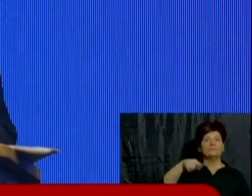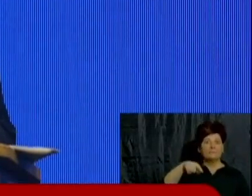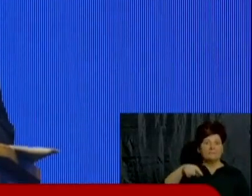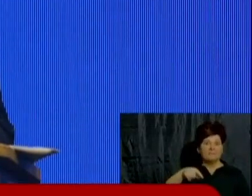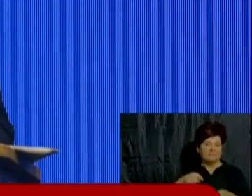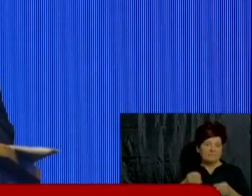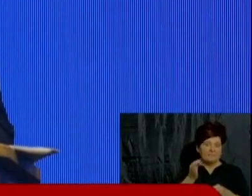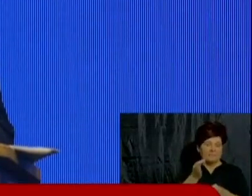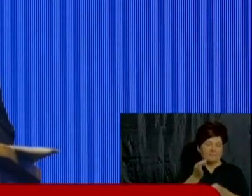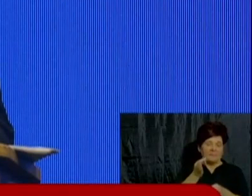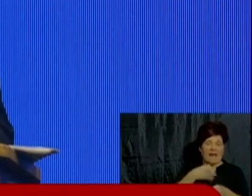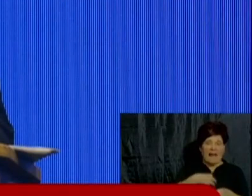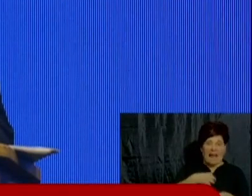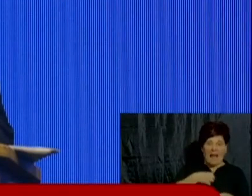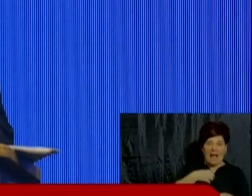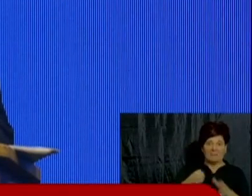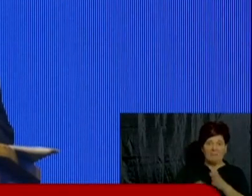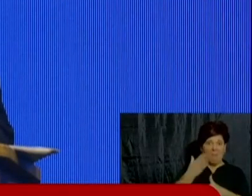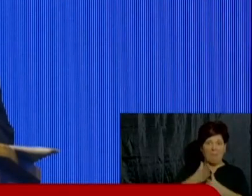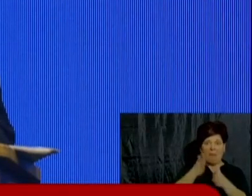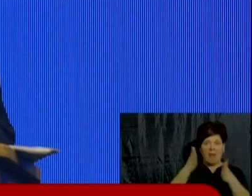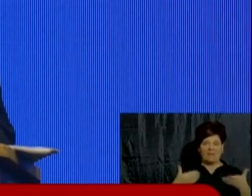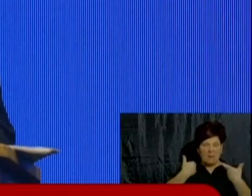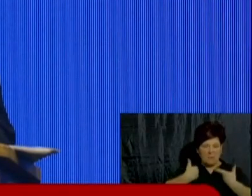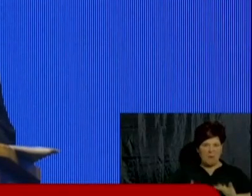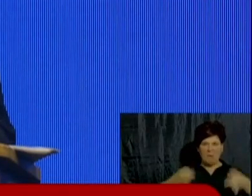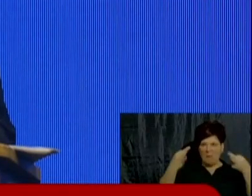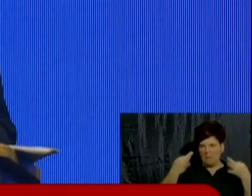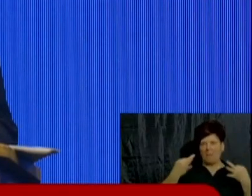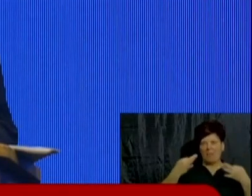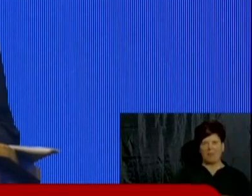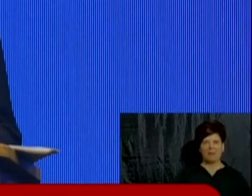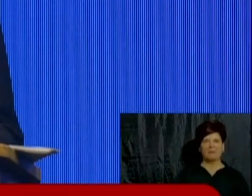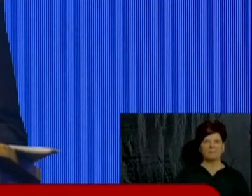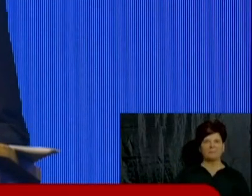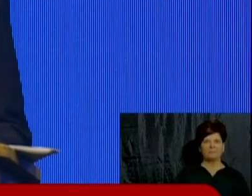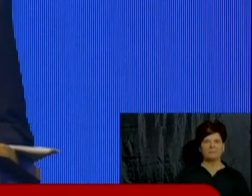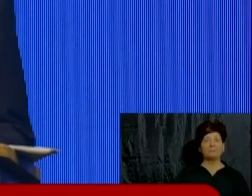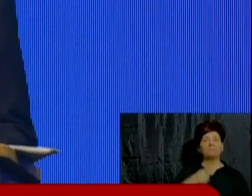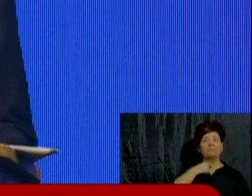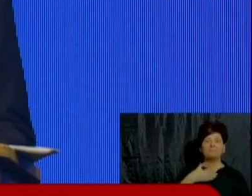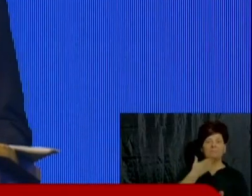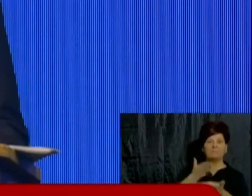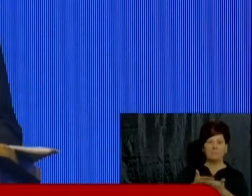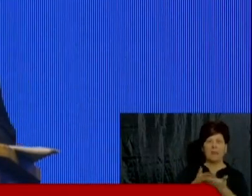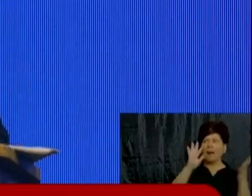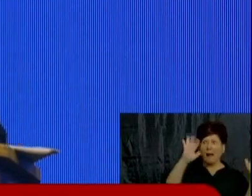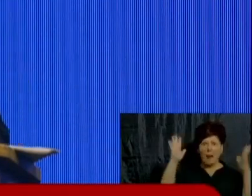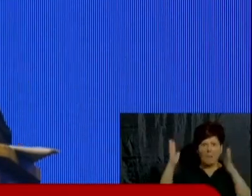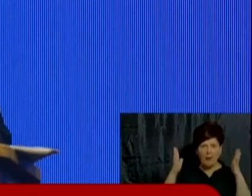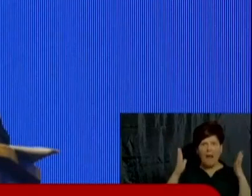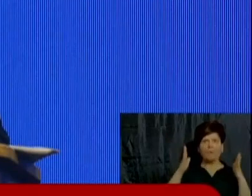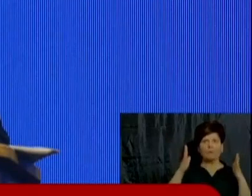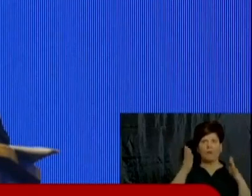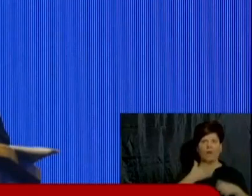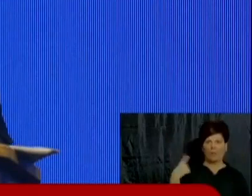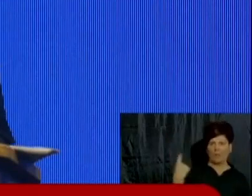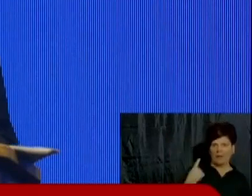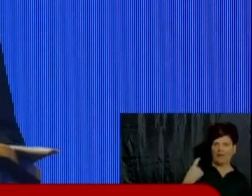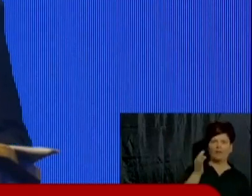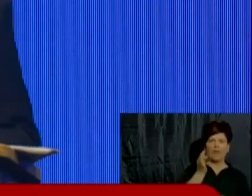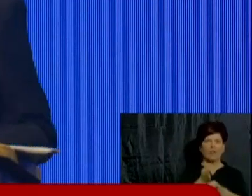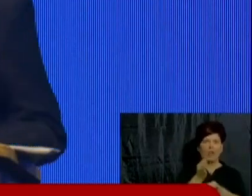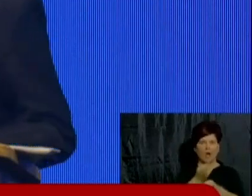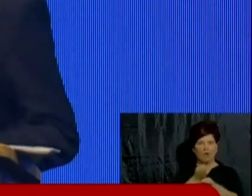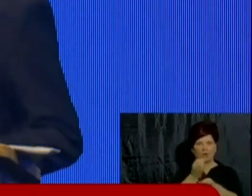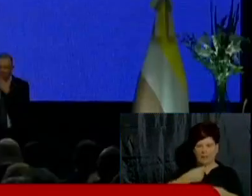viene del 2013 en dólares y que puso en desequilibrio a la municipalidad porque ahora